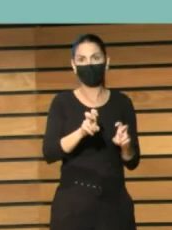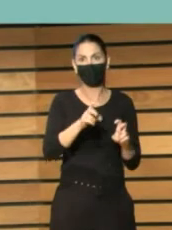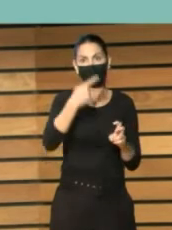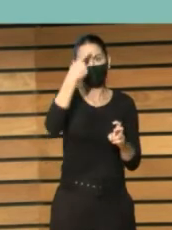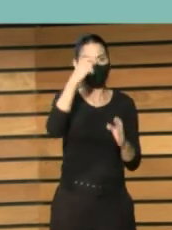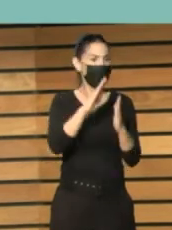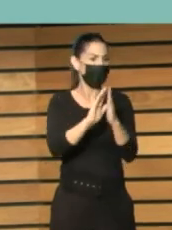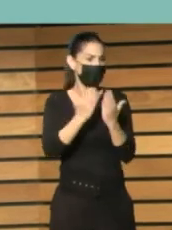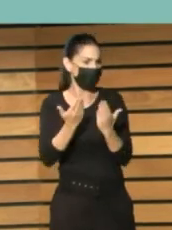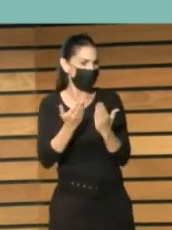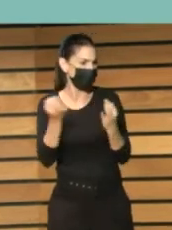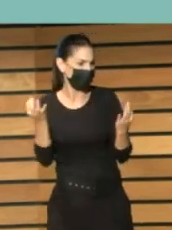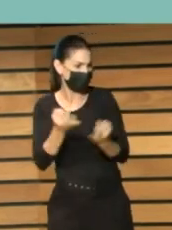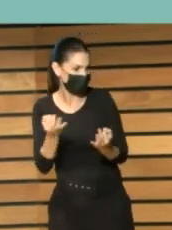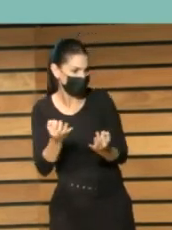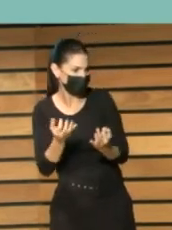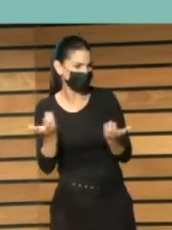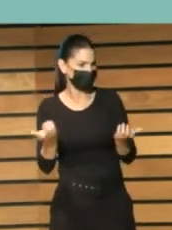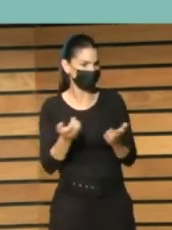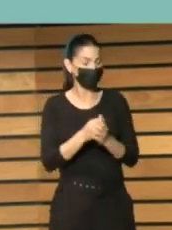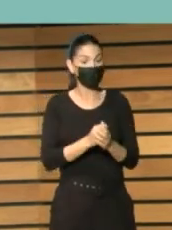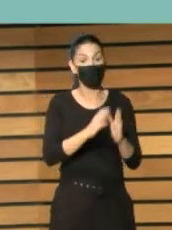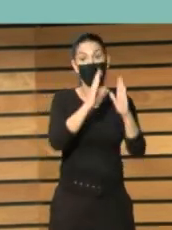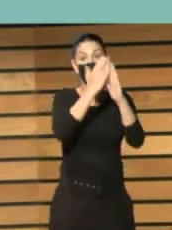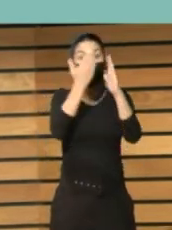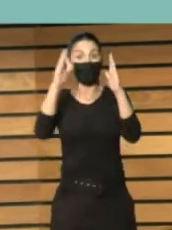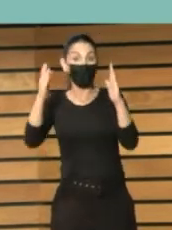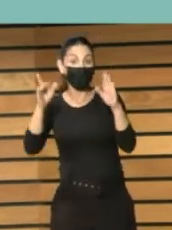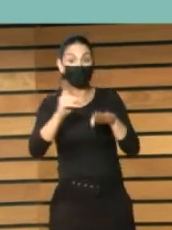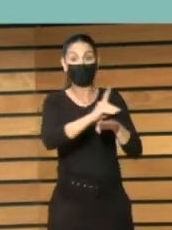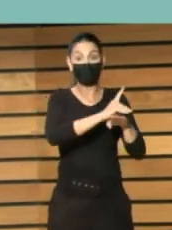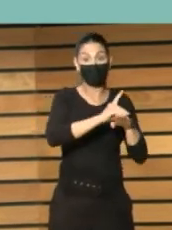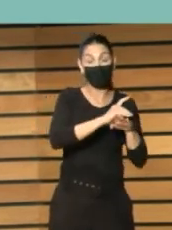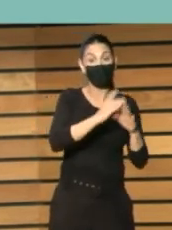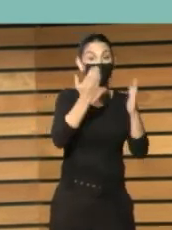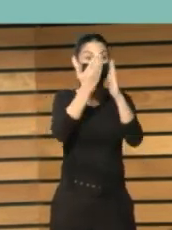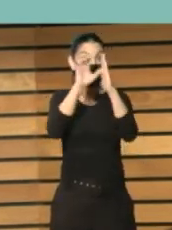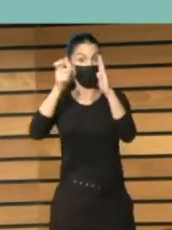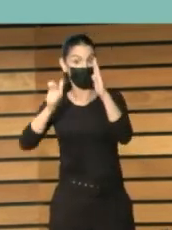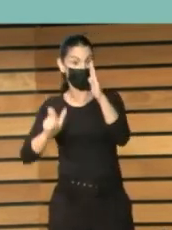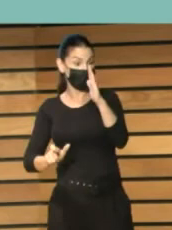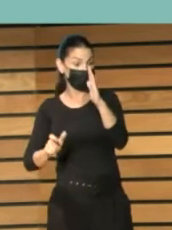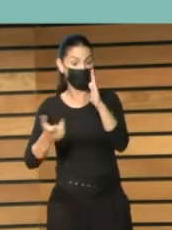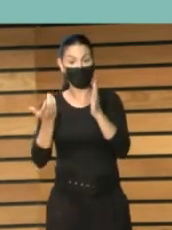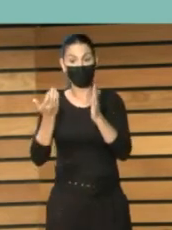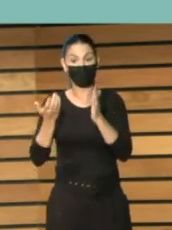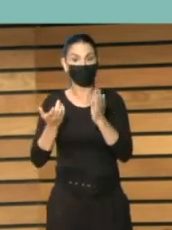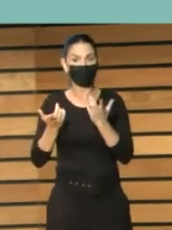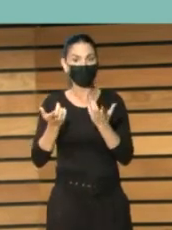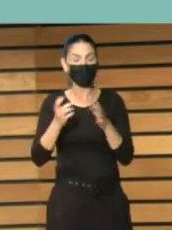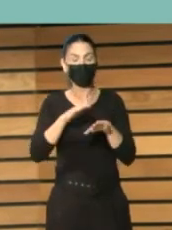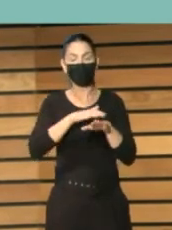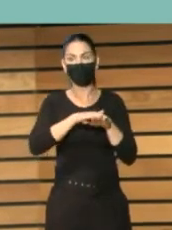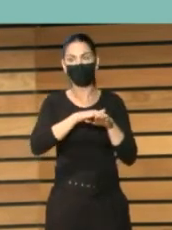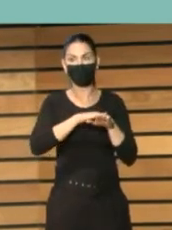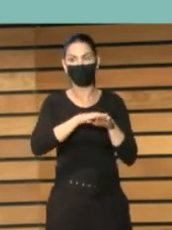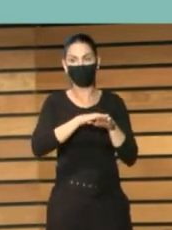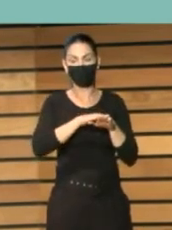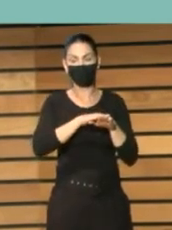con un bibliotecario informatizado o con bibliotecarios informatizados y con informáticos documentales, por así decir.